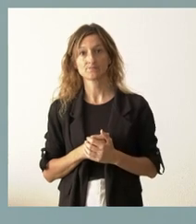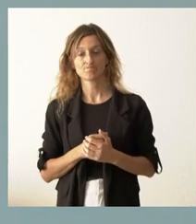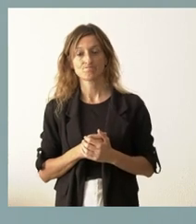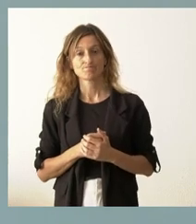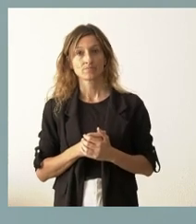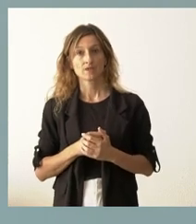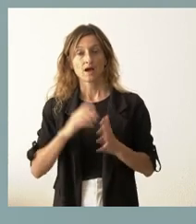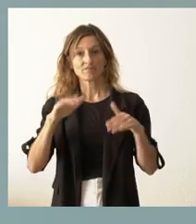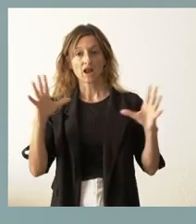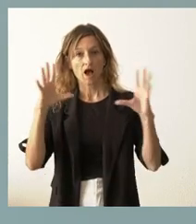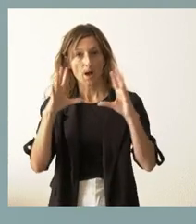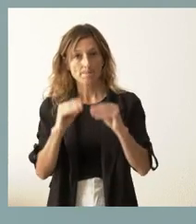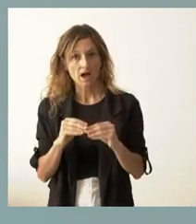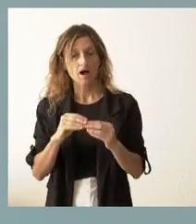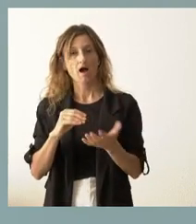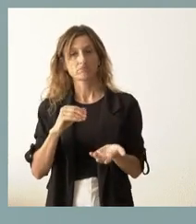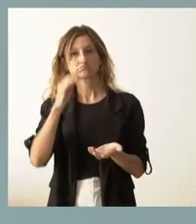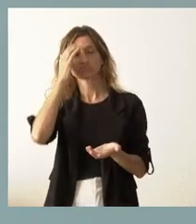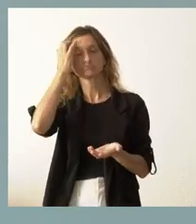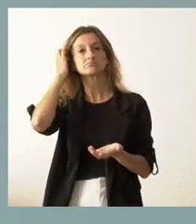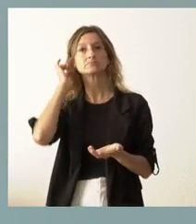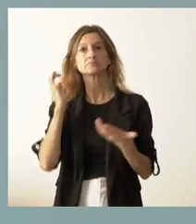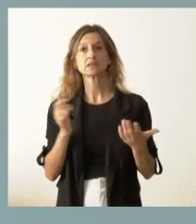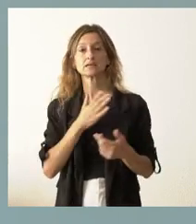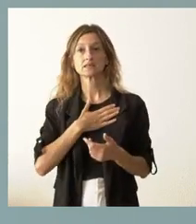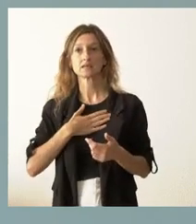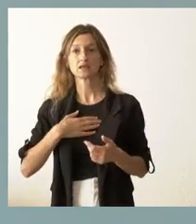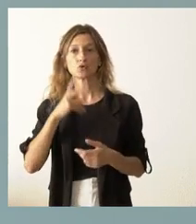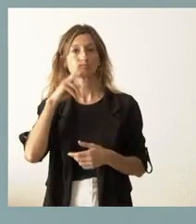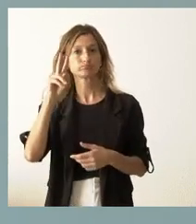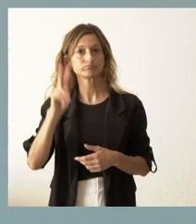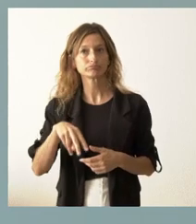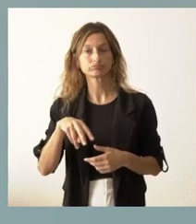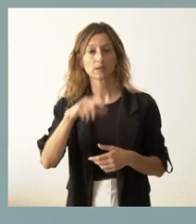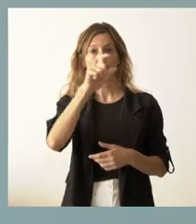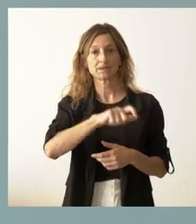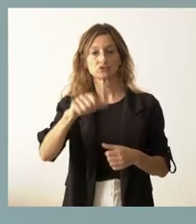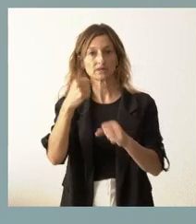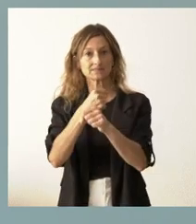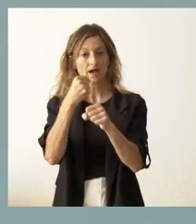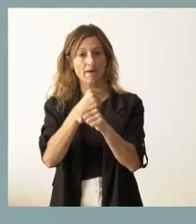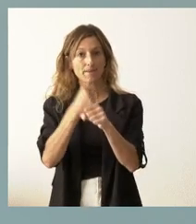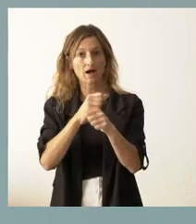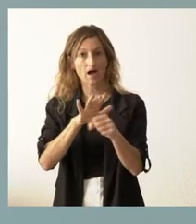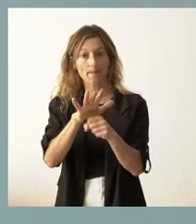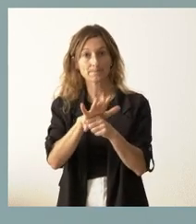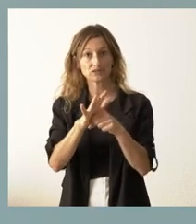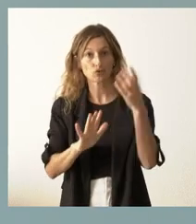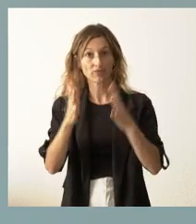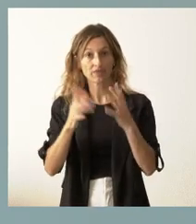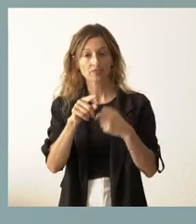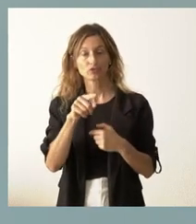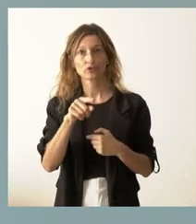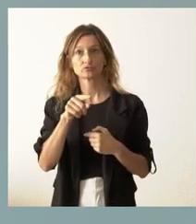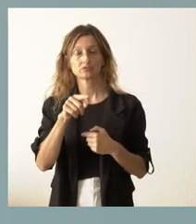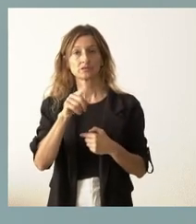pagarlos y, por tanto, yo creo que aquí hay que hacer un primer reconocimiento a todas las personas que están trabajando en este ámbito que no está exento